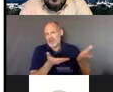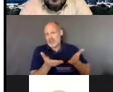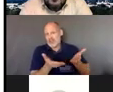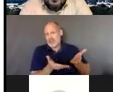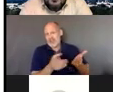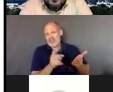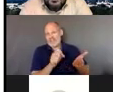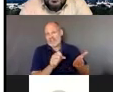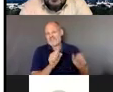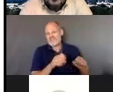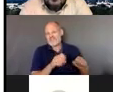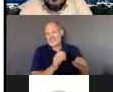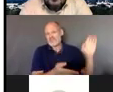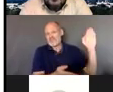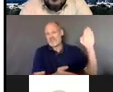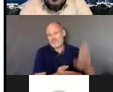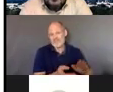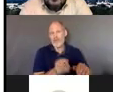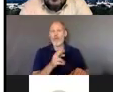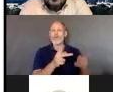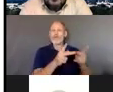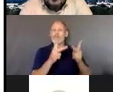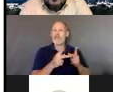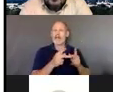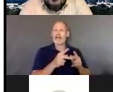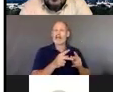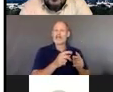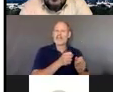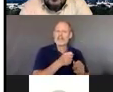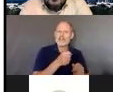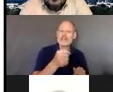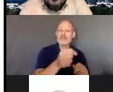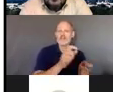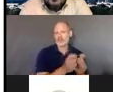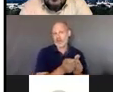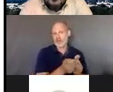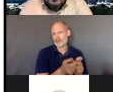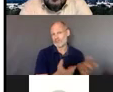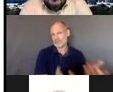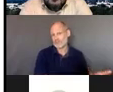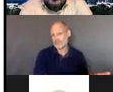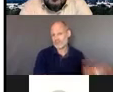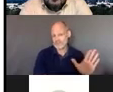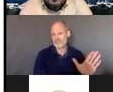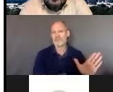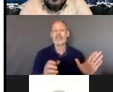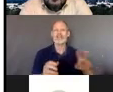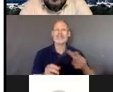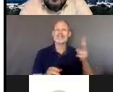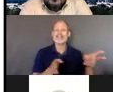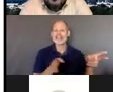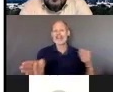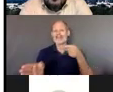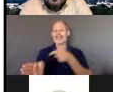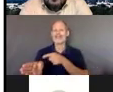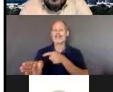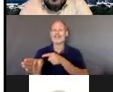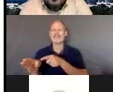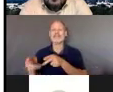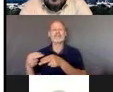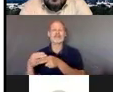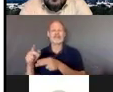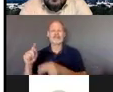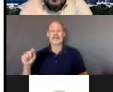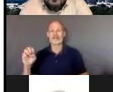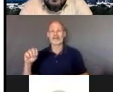la colocación de los servicios tiene que cambiar y muchas escuelas lo que están haciendo es que están haciendo cambios temporales al plan IEP y